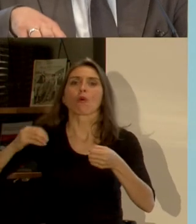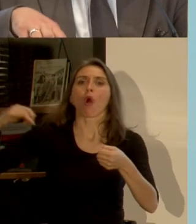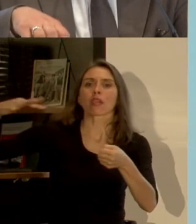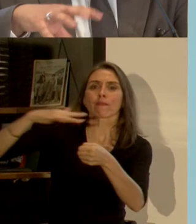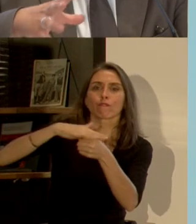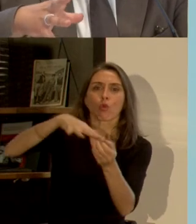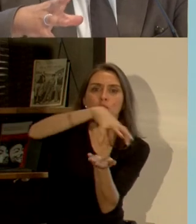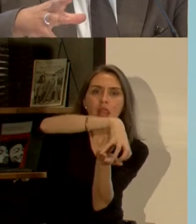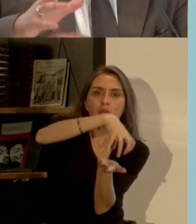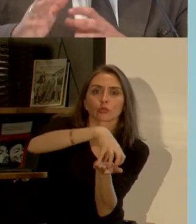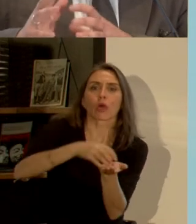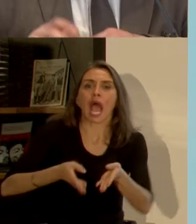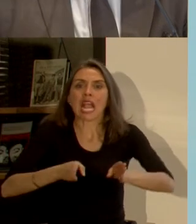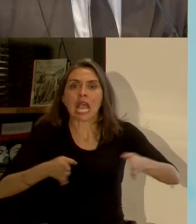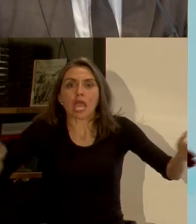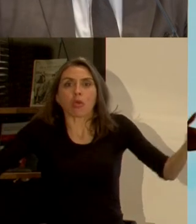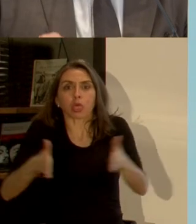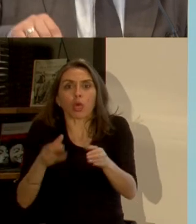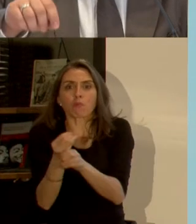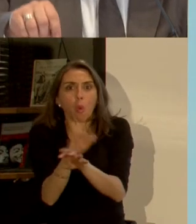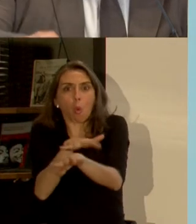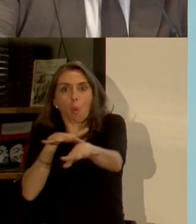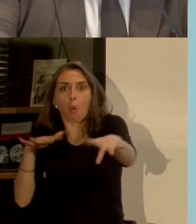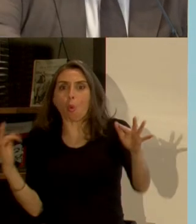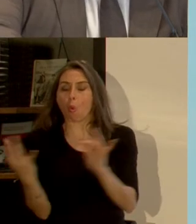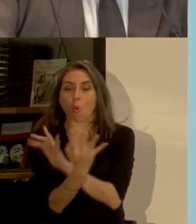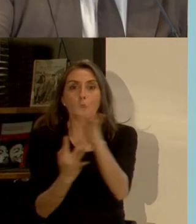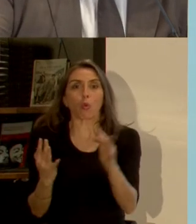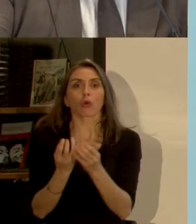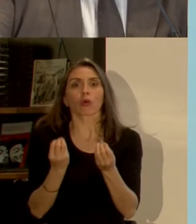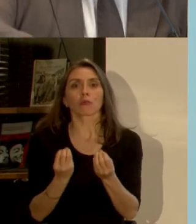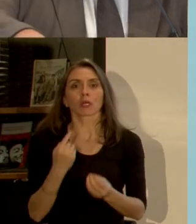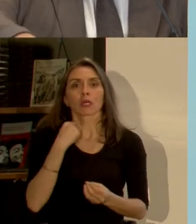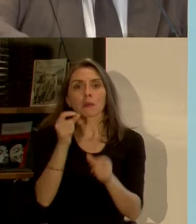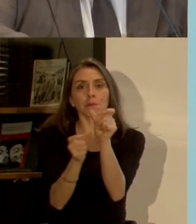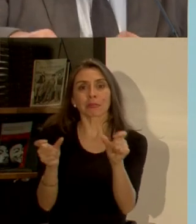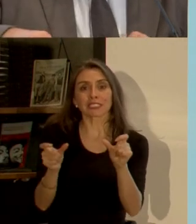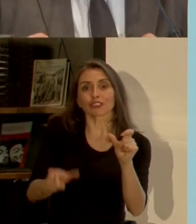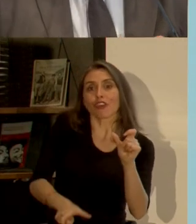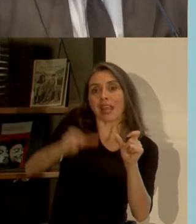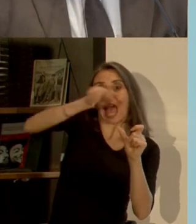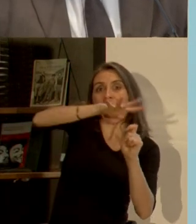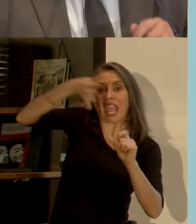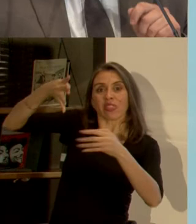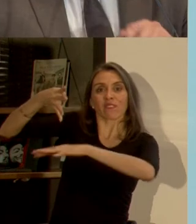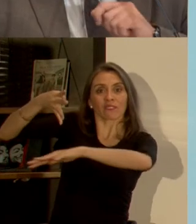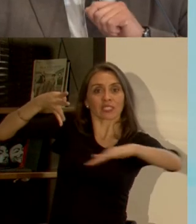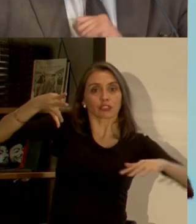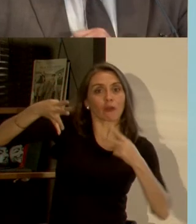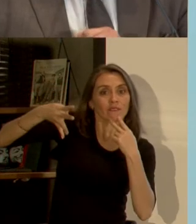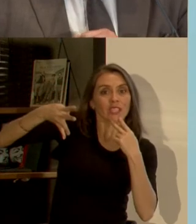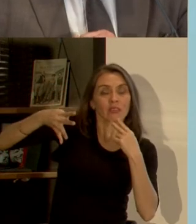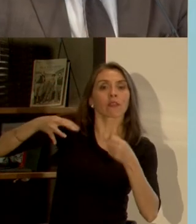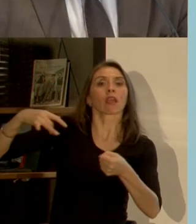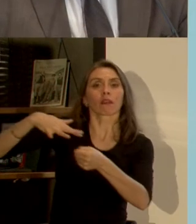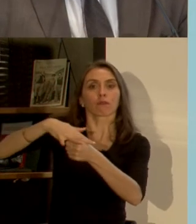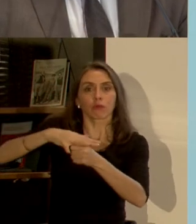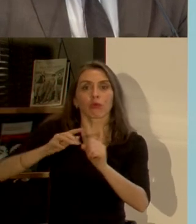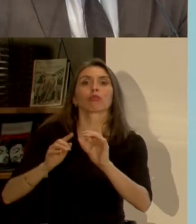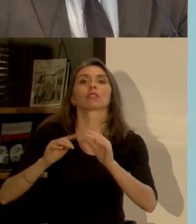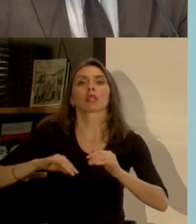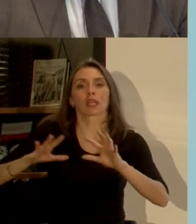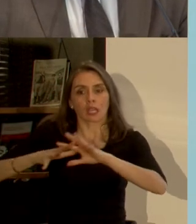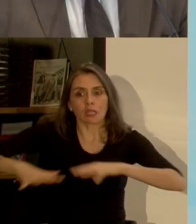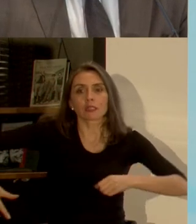vial existan también estamos afectando no solamente a las personas que viven allí sino que también a su entorno y eso tiene que ver con